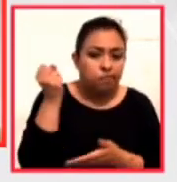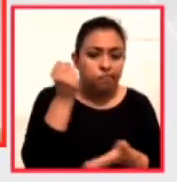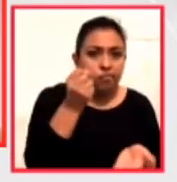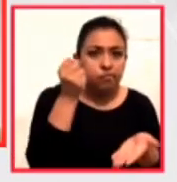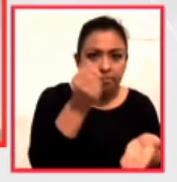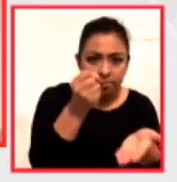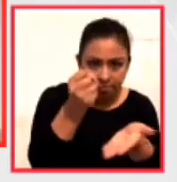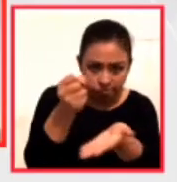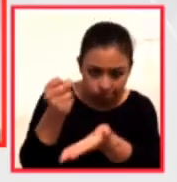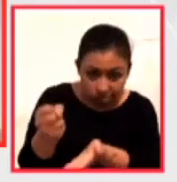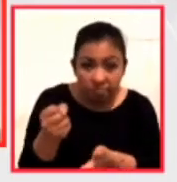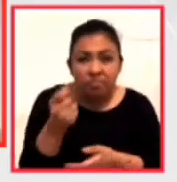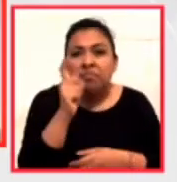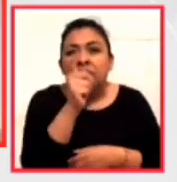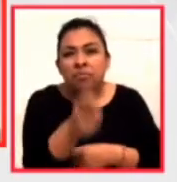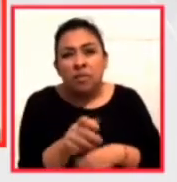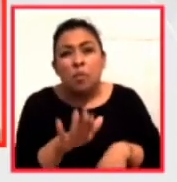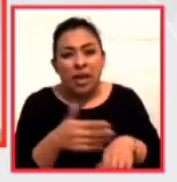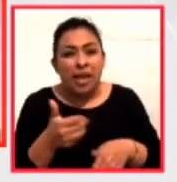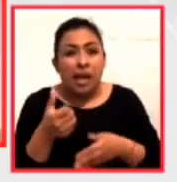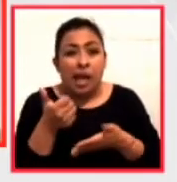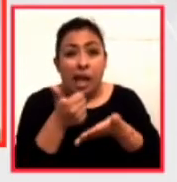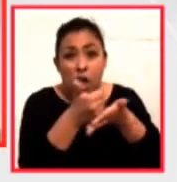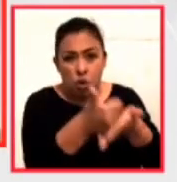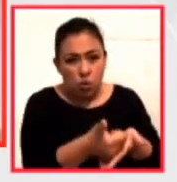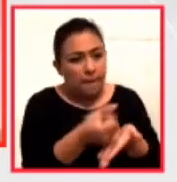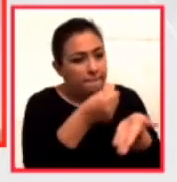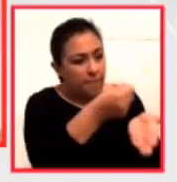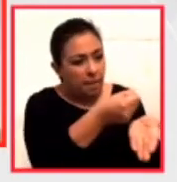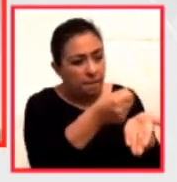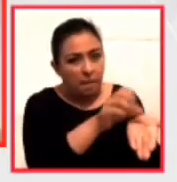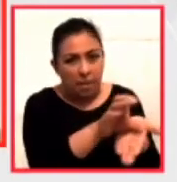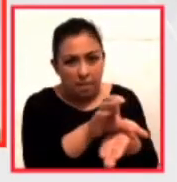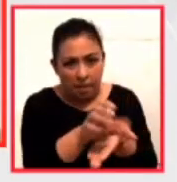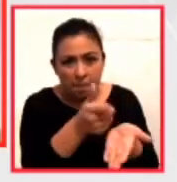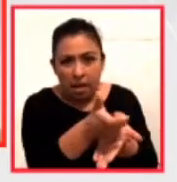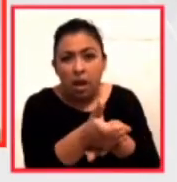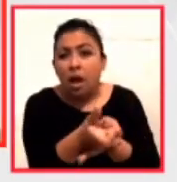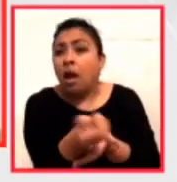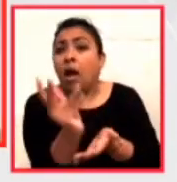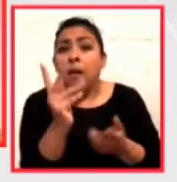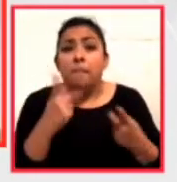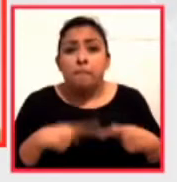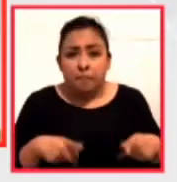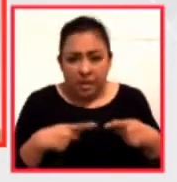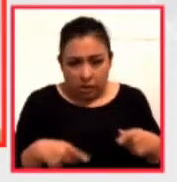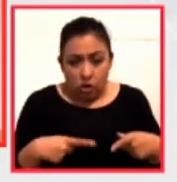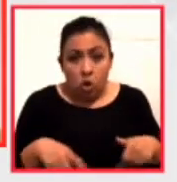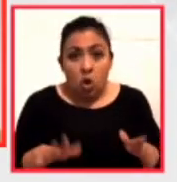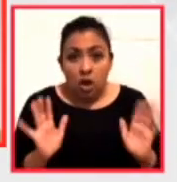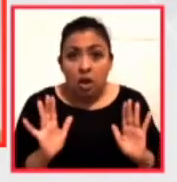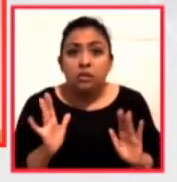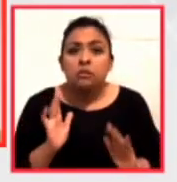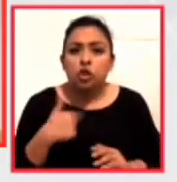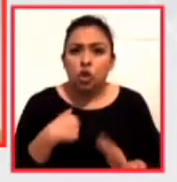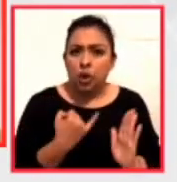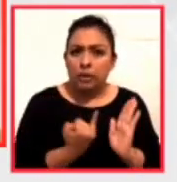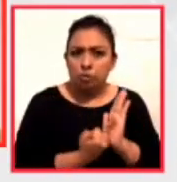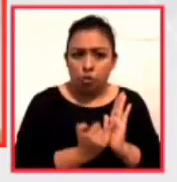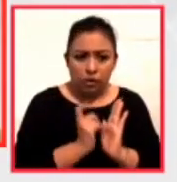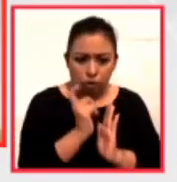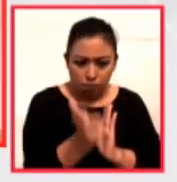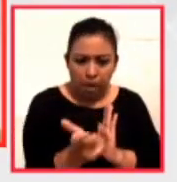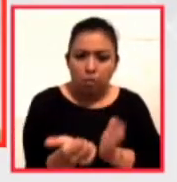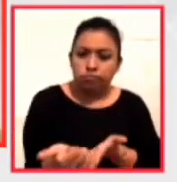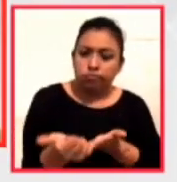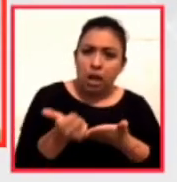tiene que ver con que las ayudas que están llegando es justamente a aquellos ciudadanos que pagan sus impuestos. Esto